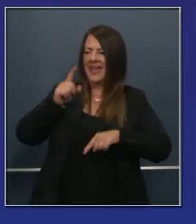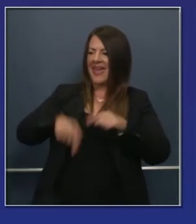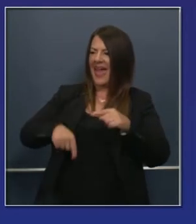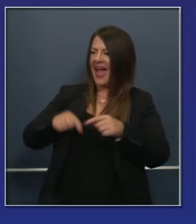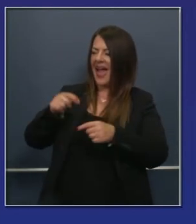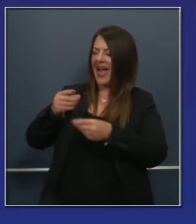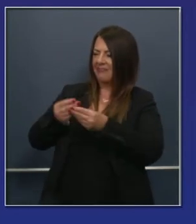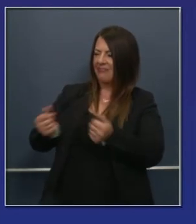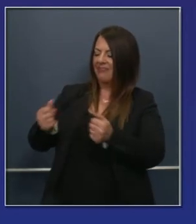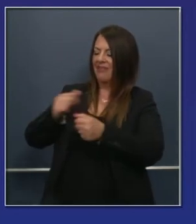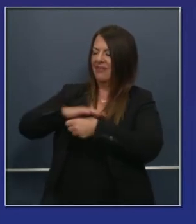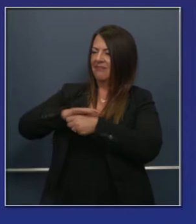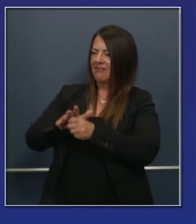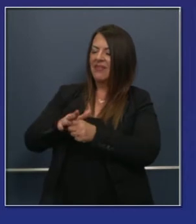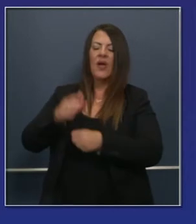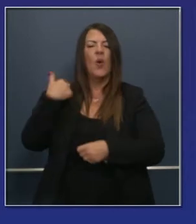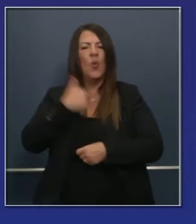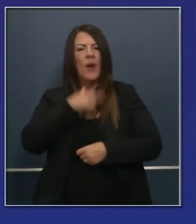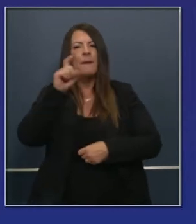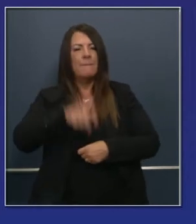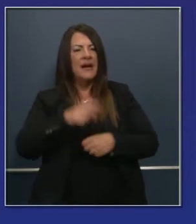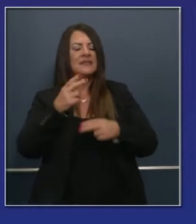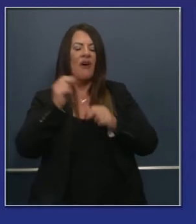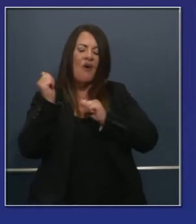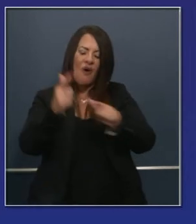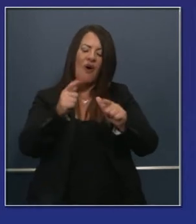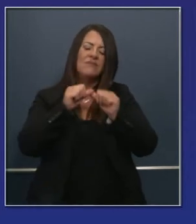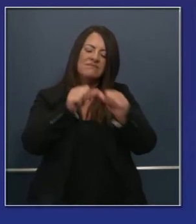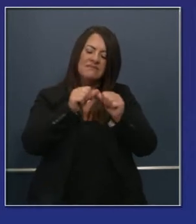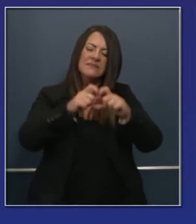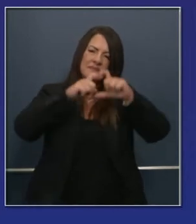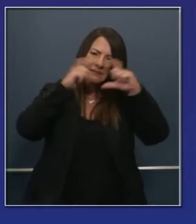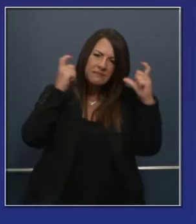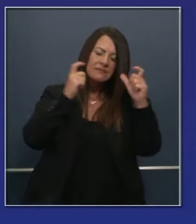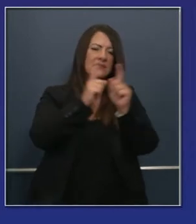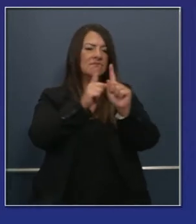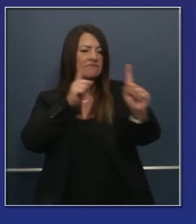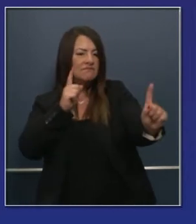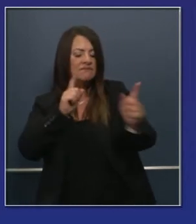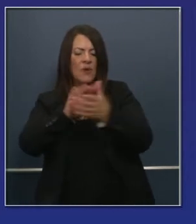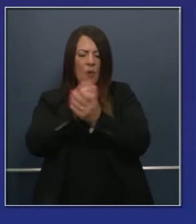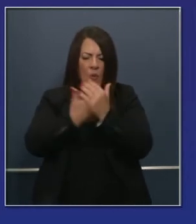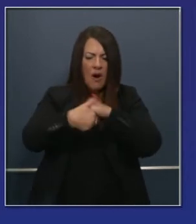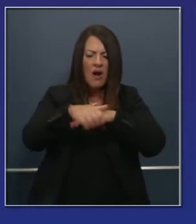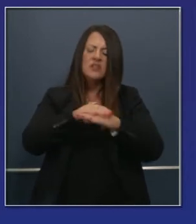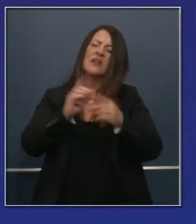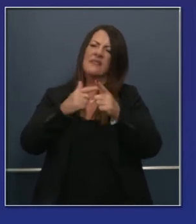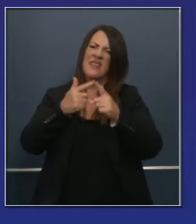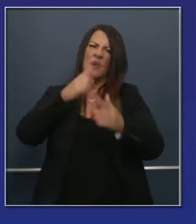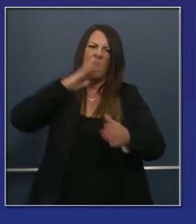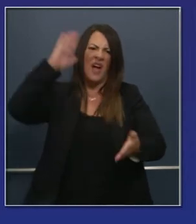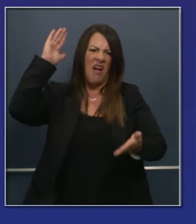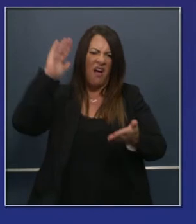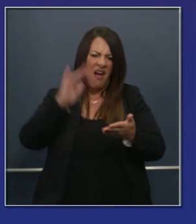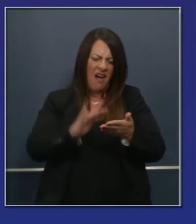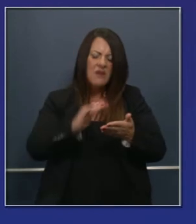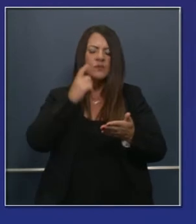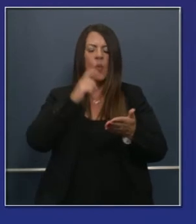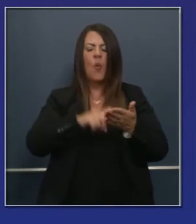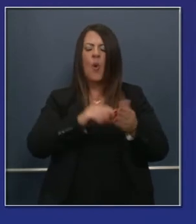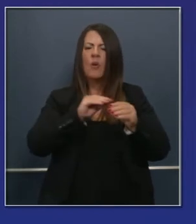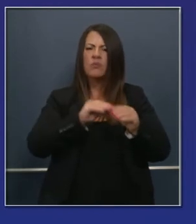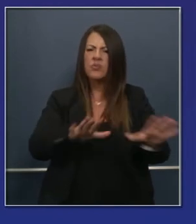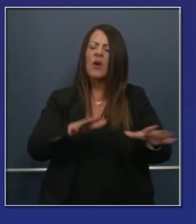pero sí podemos controlar nuestra respuesta. Nos lavamos las manos, nos ponemos las mascarillas, nos mantenemos distantes. Eso nos ayuda